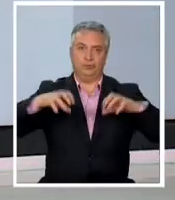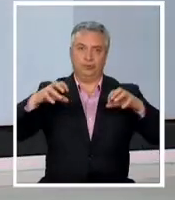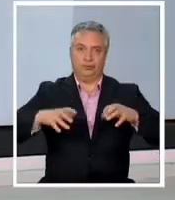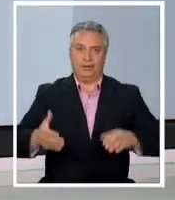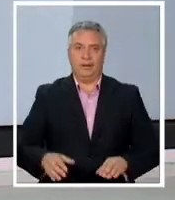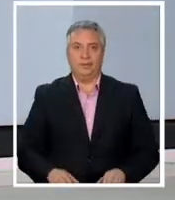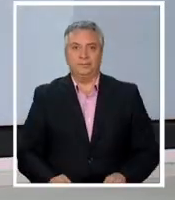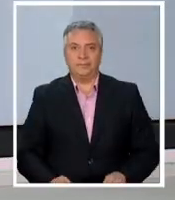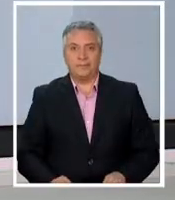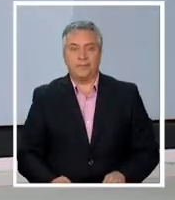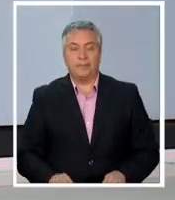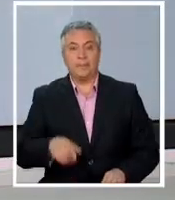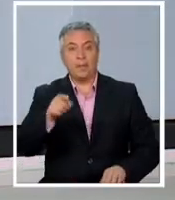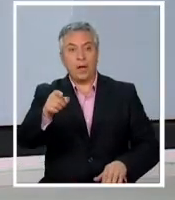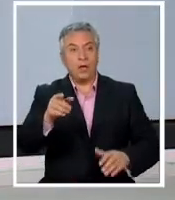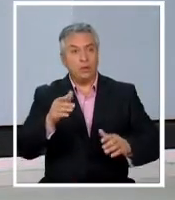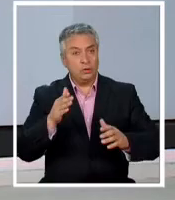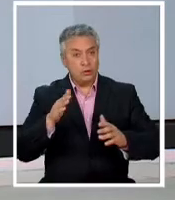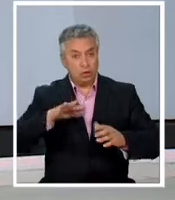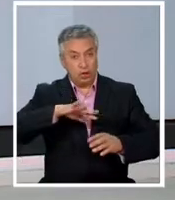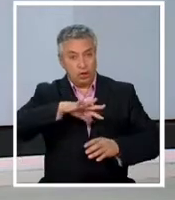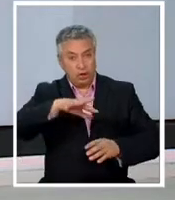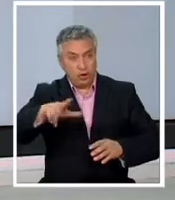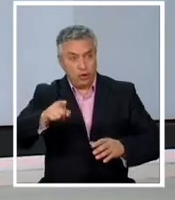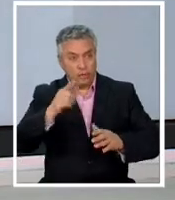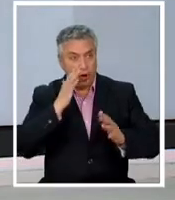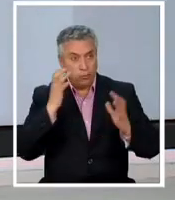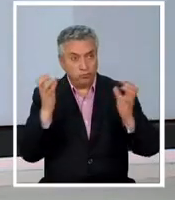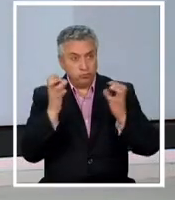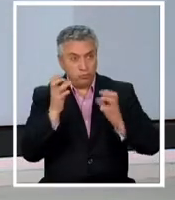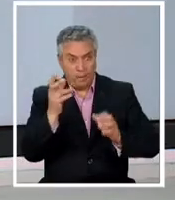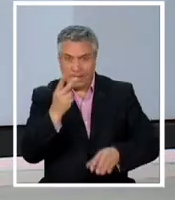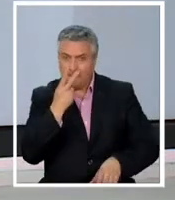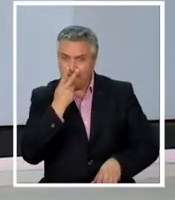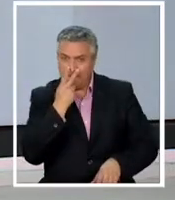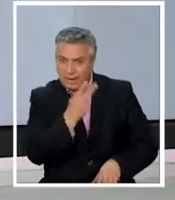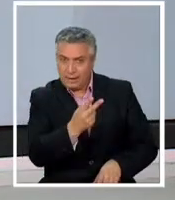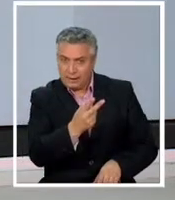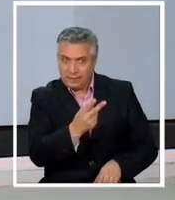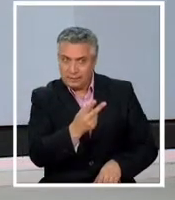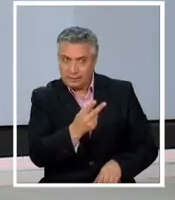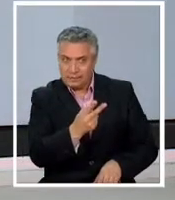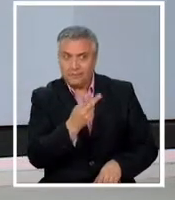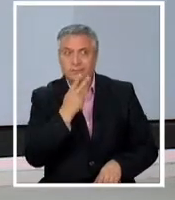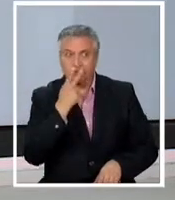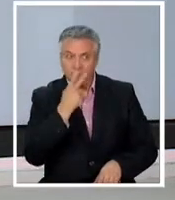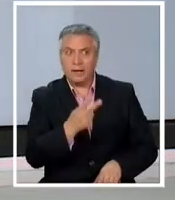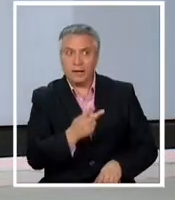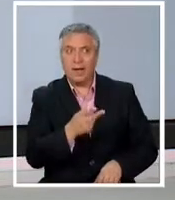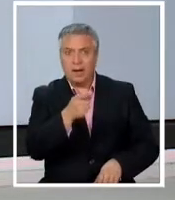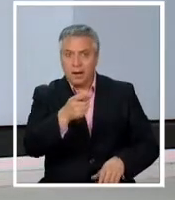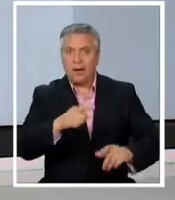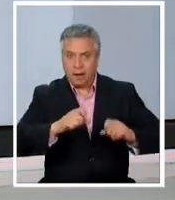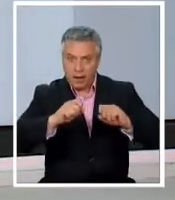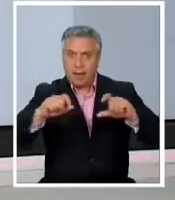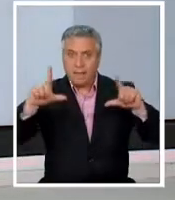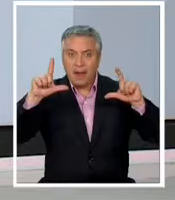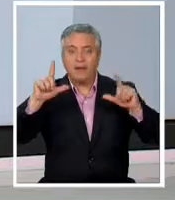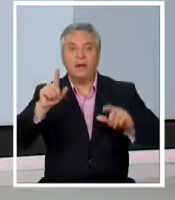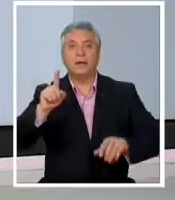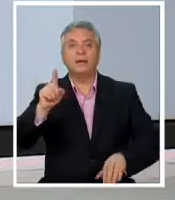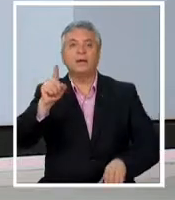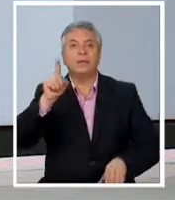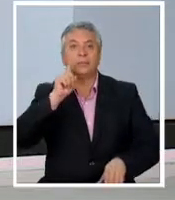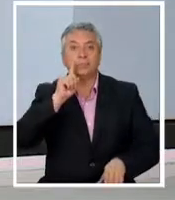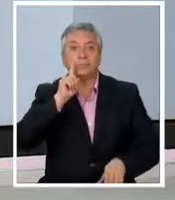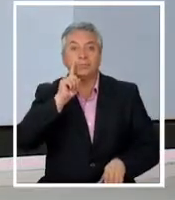El violento robo del vehículo que estamos viendo, aquí lo vamos a ver, aparecer en las imágenes, fue protagonizado